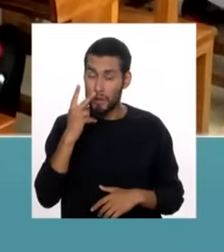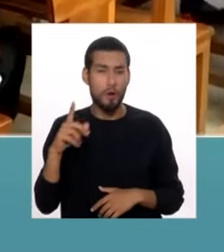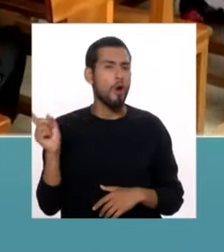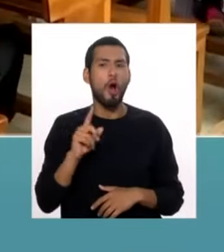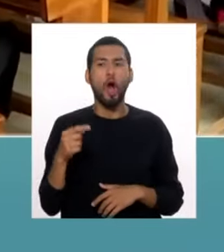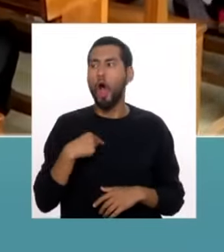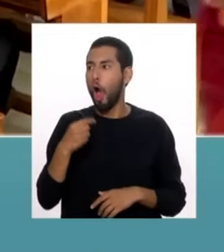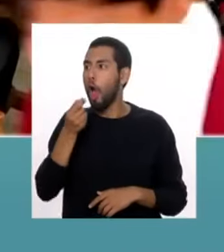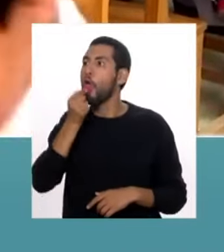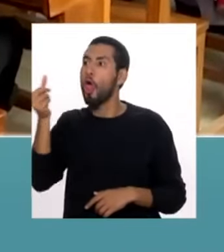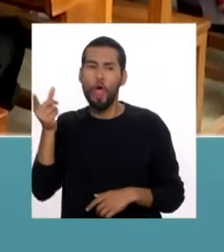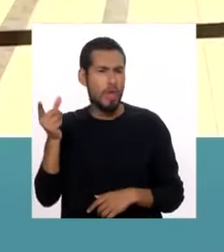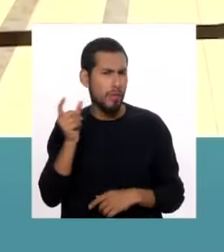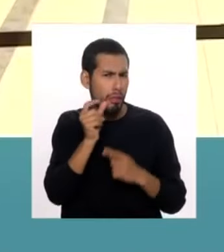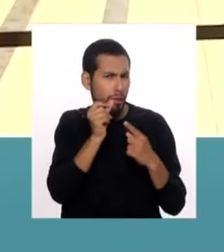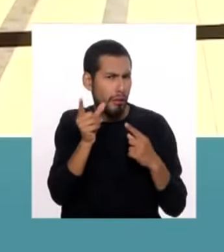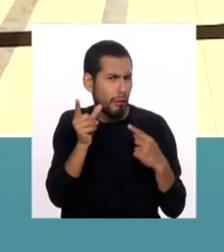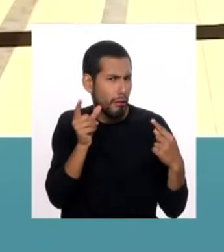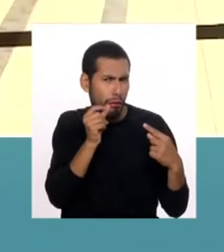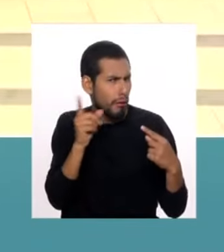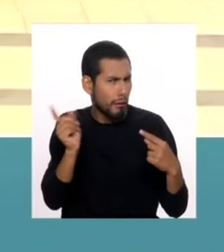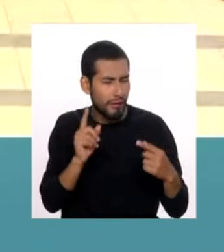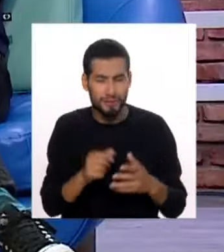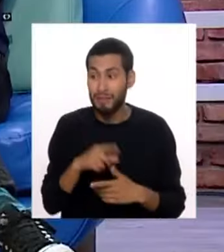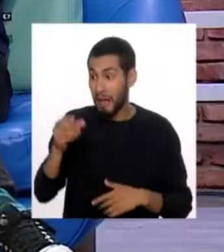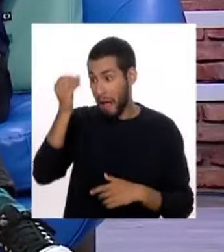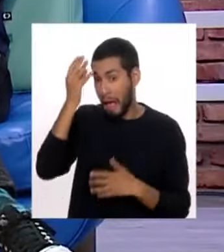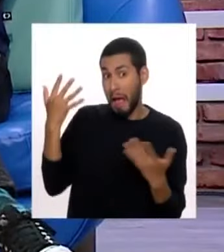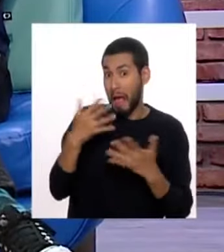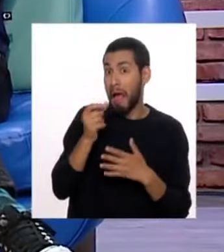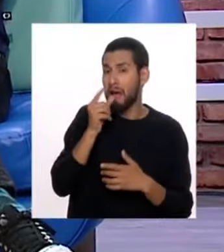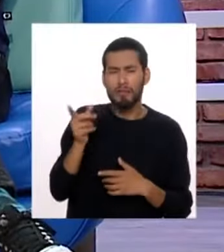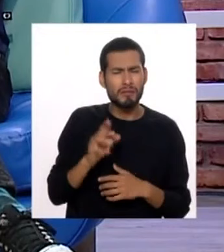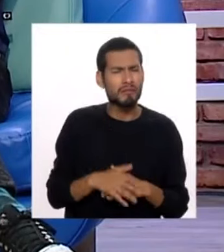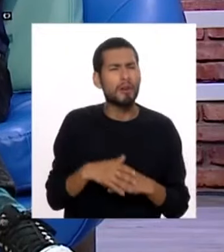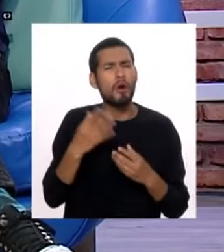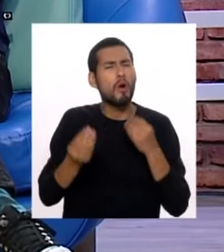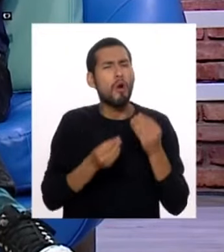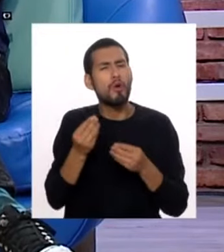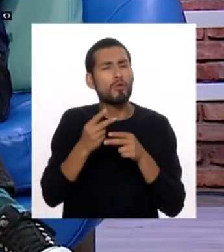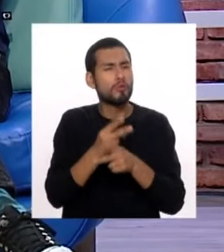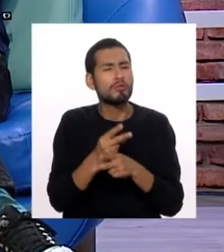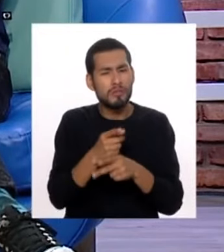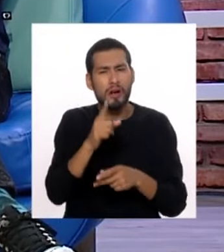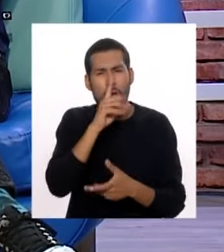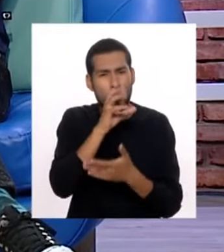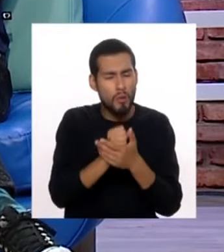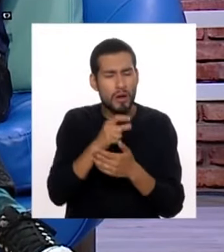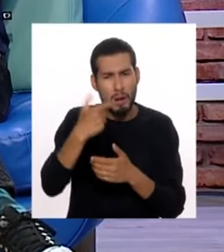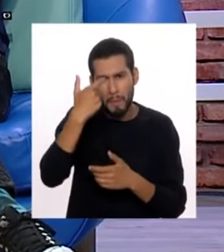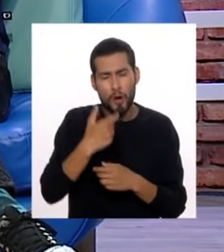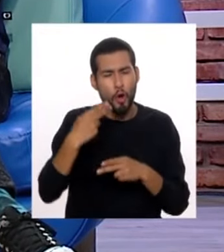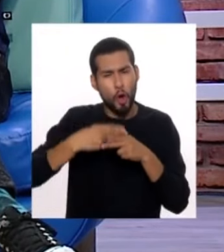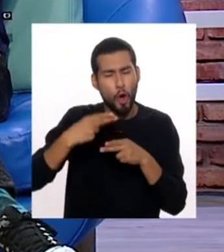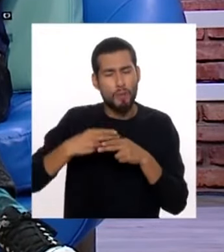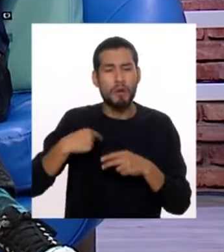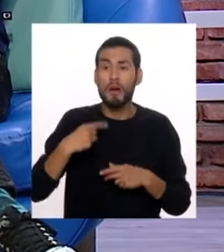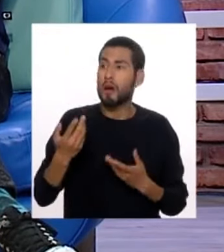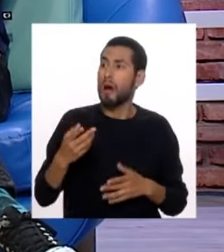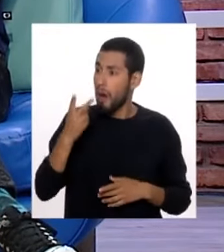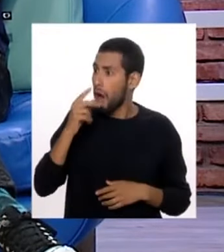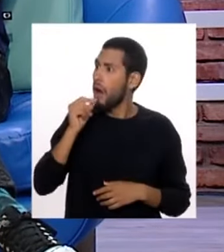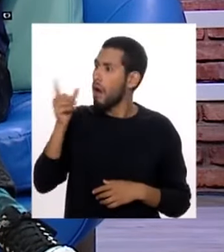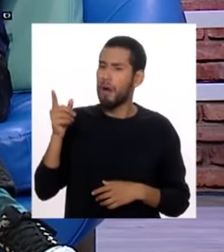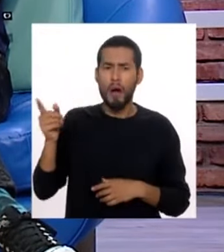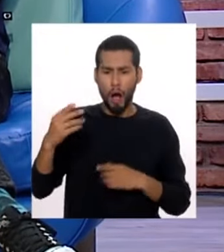de ser un soplón, se trata de justamente... Es que tienen miedo que hayan sanciones. ¿Eso cómo se cuida la identidad del alumno que dice, mamá, mira lo que está